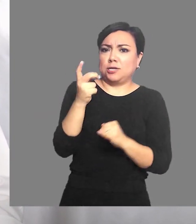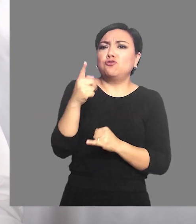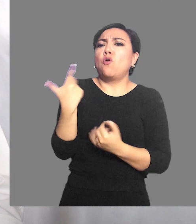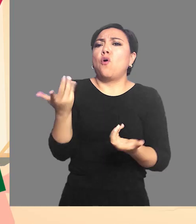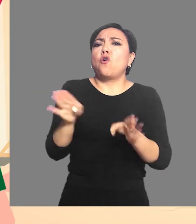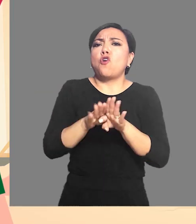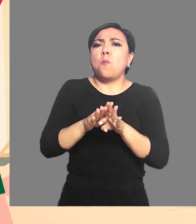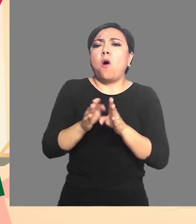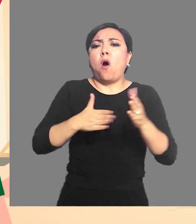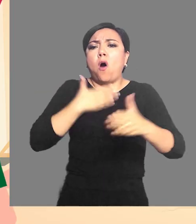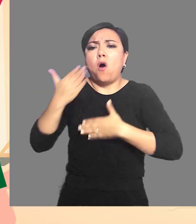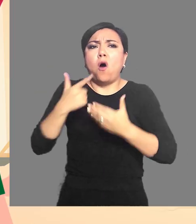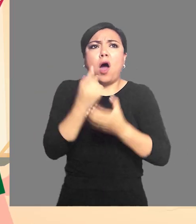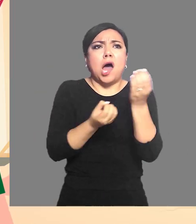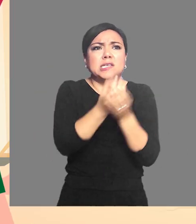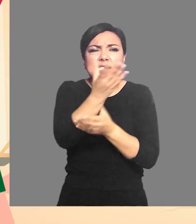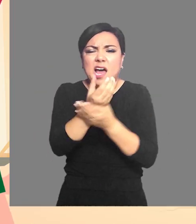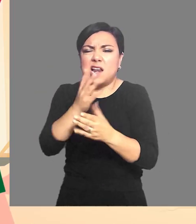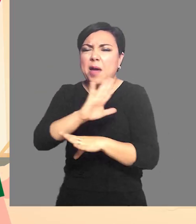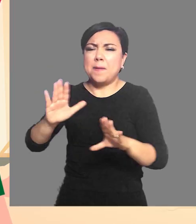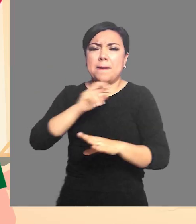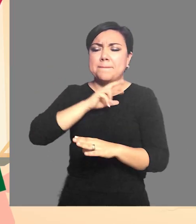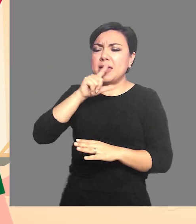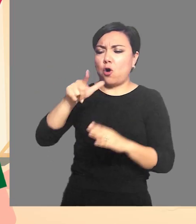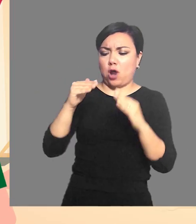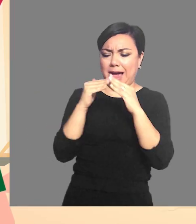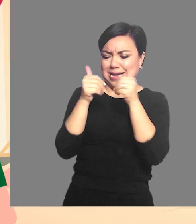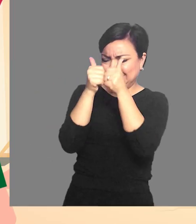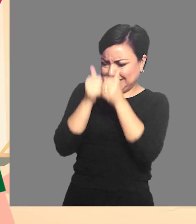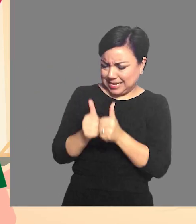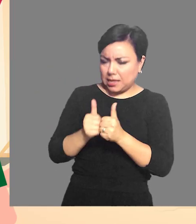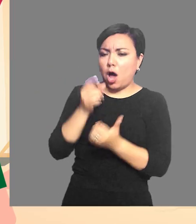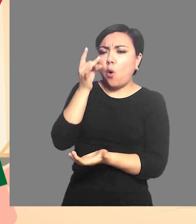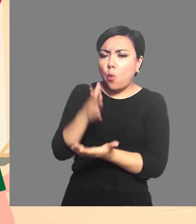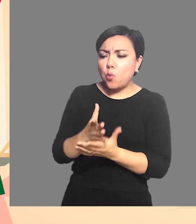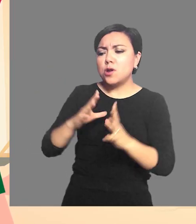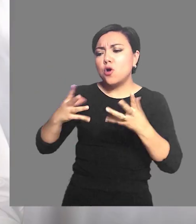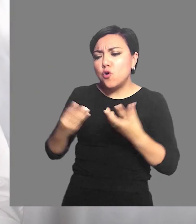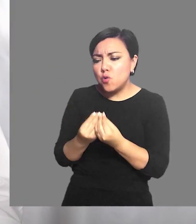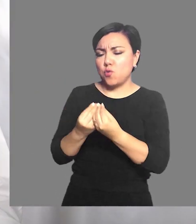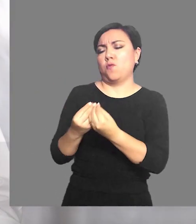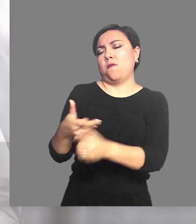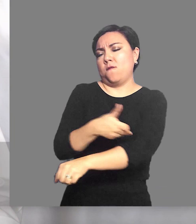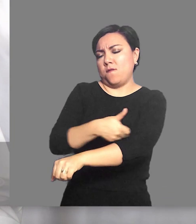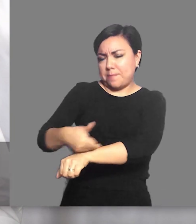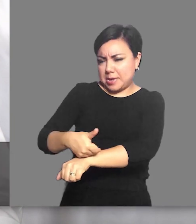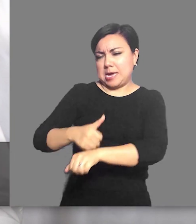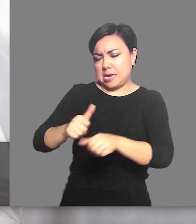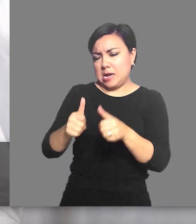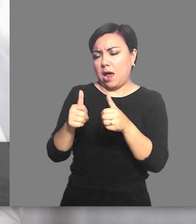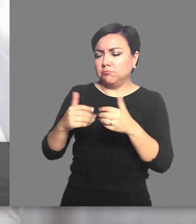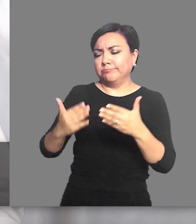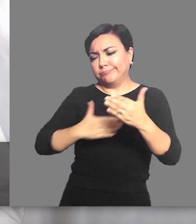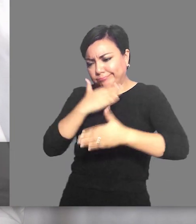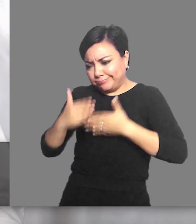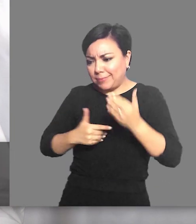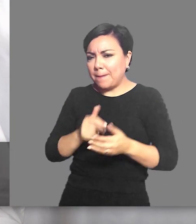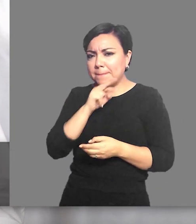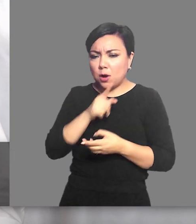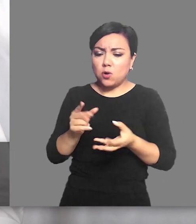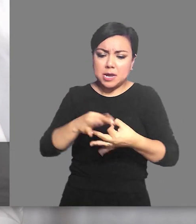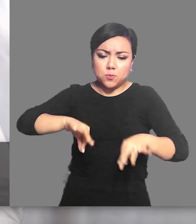vidas. La mejor forma de hacerlo es festejando sin salir de casa y sin organizar fiestas. Celebra solo con las personas con las que vives.